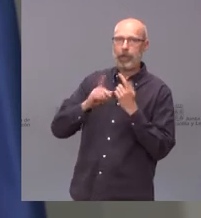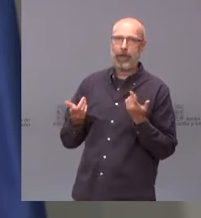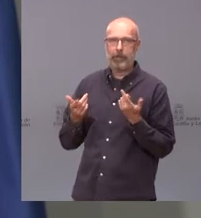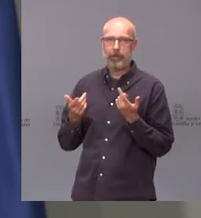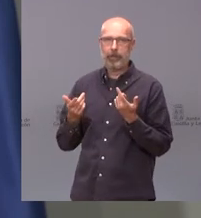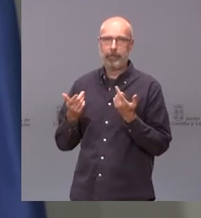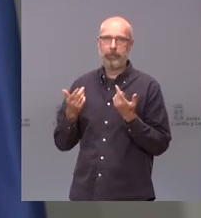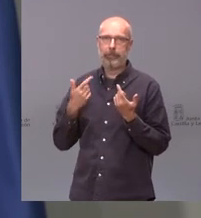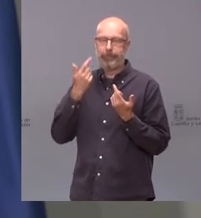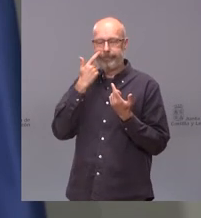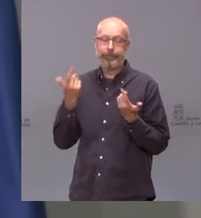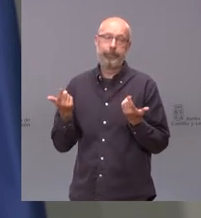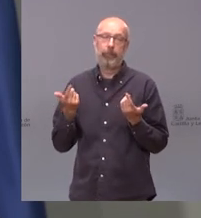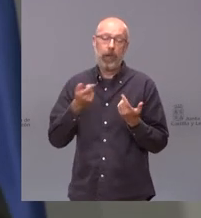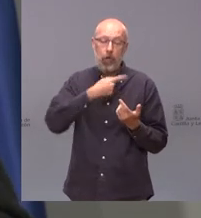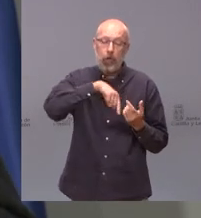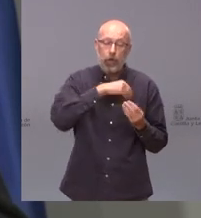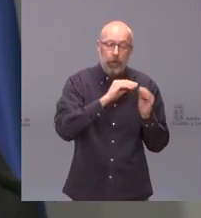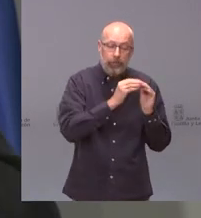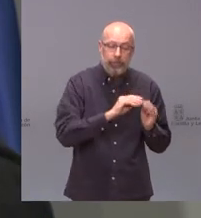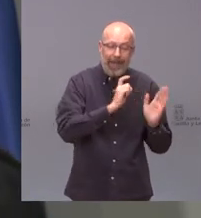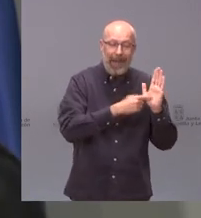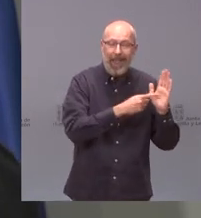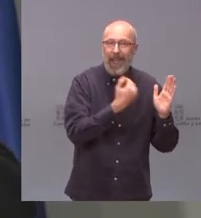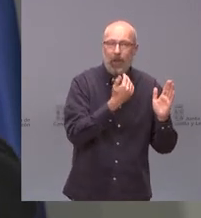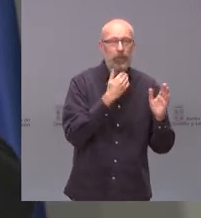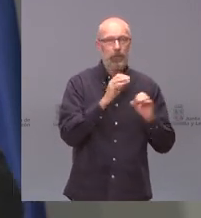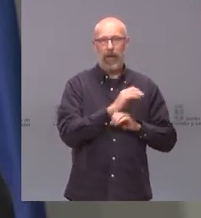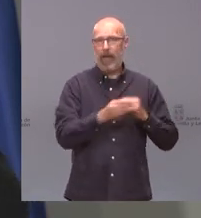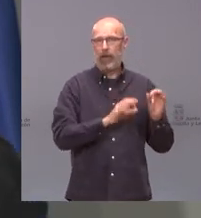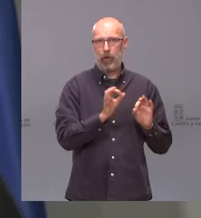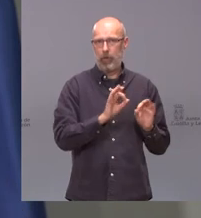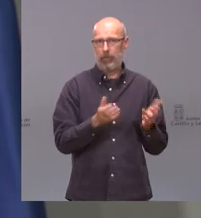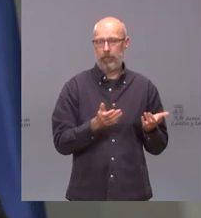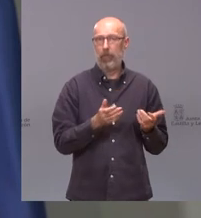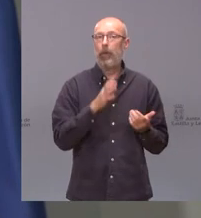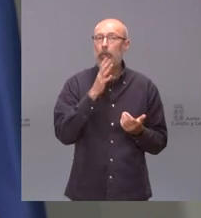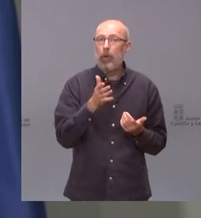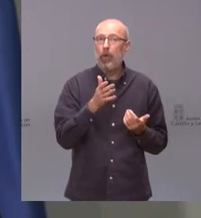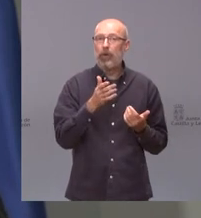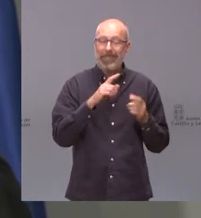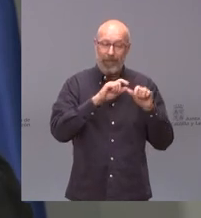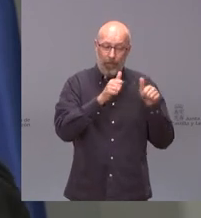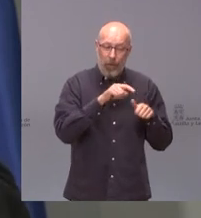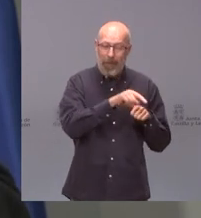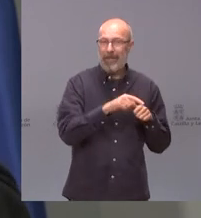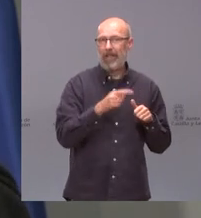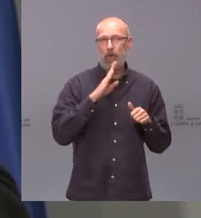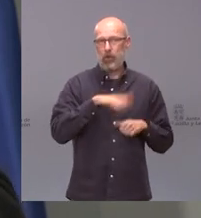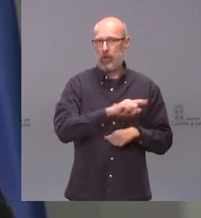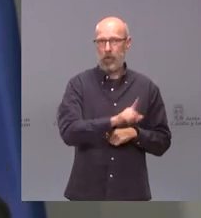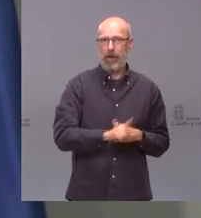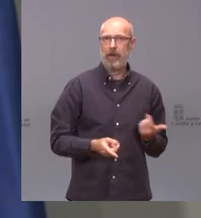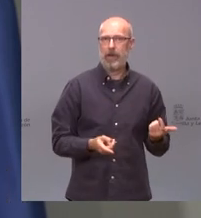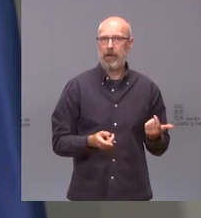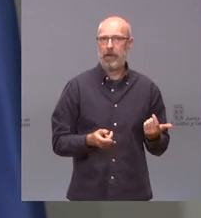nosotros no lo vamos a hacer porque nosotros entre otras cosas no tenemos por costumbre hacer este tipo de cosas por tanto es